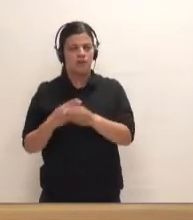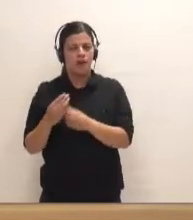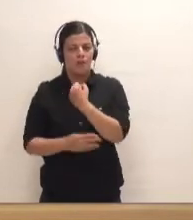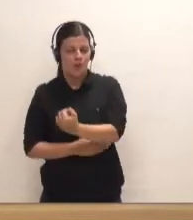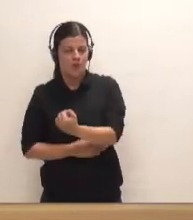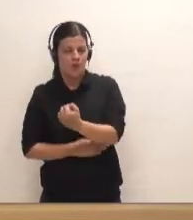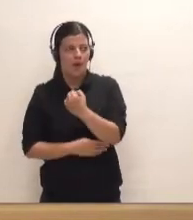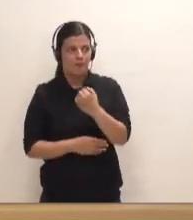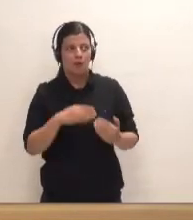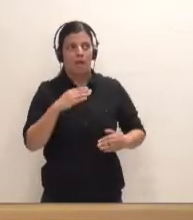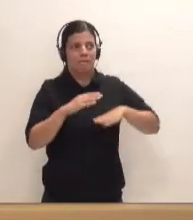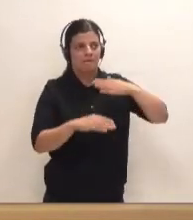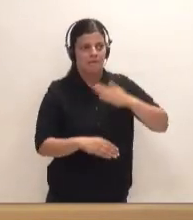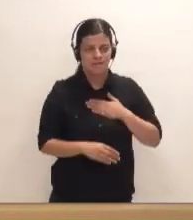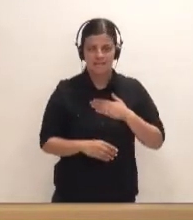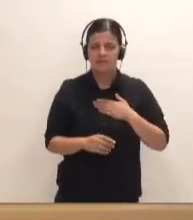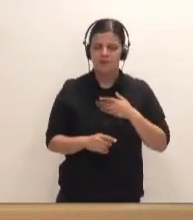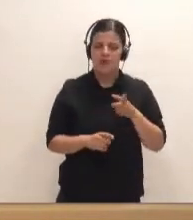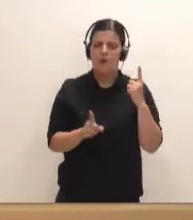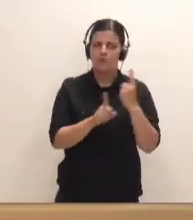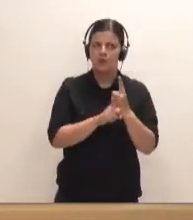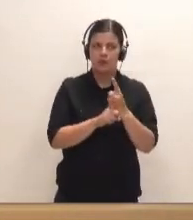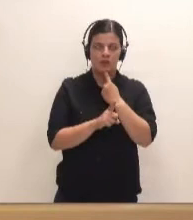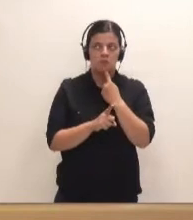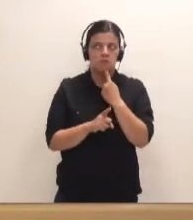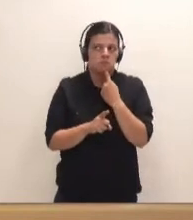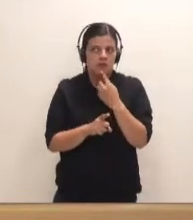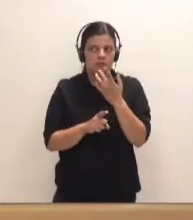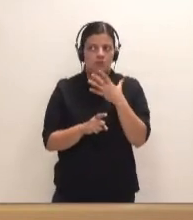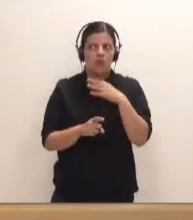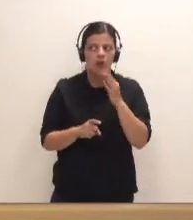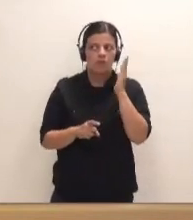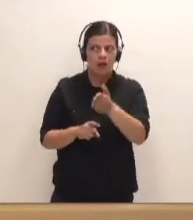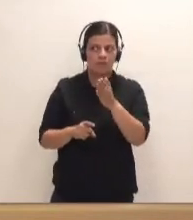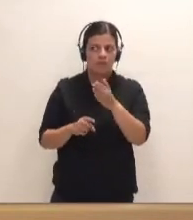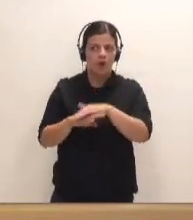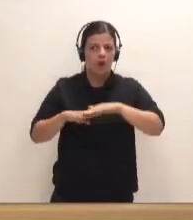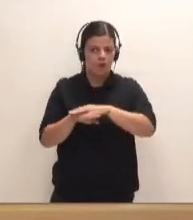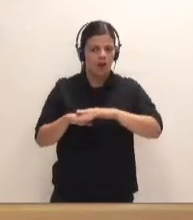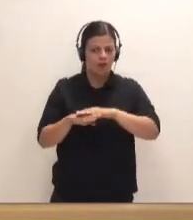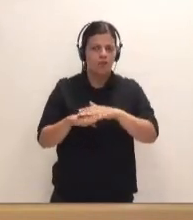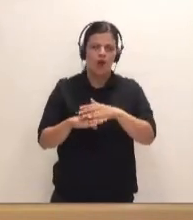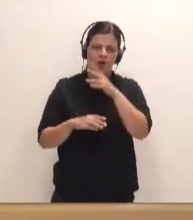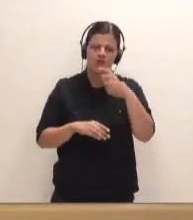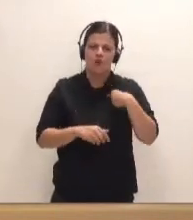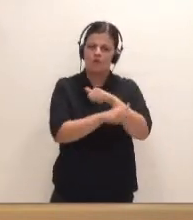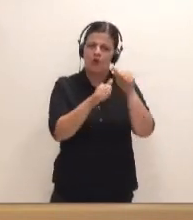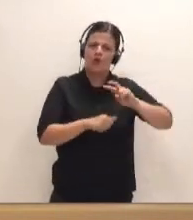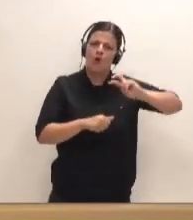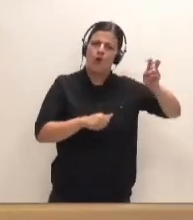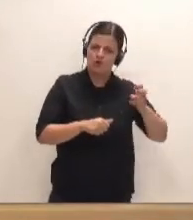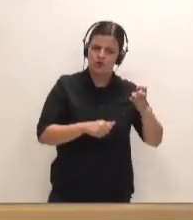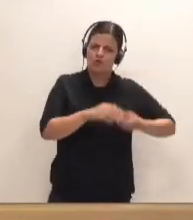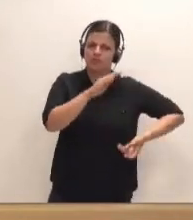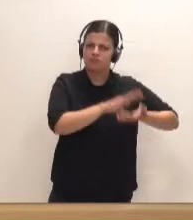Y al día siguiente, como está usted en la oposición, dice igual, si puedo generar un roto al gobierno, voy a aspirar a plantear un modelo distinto que